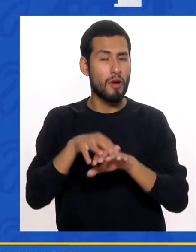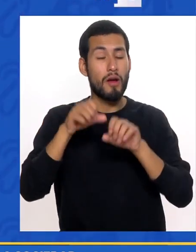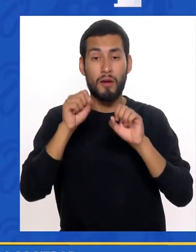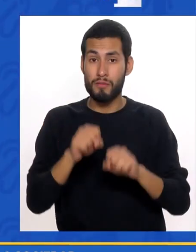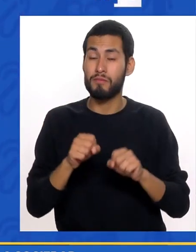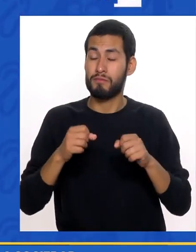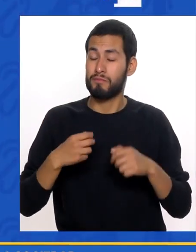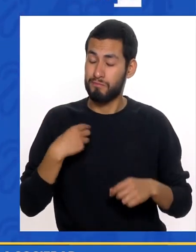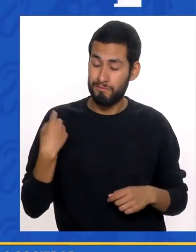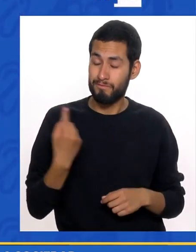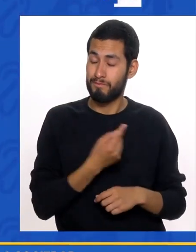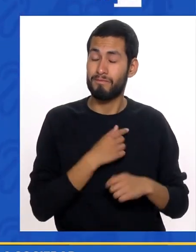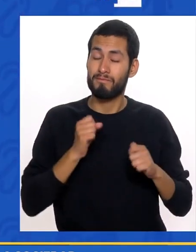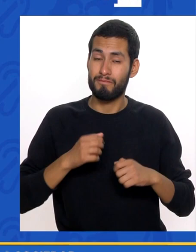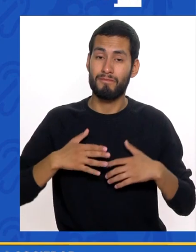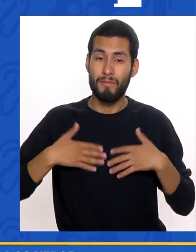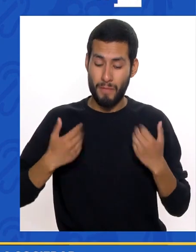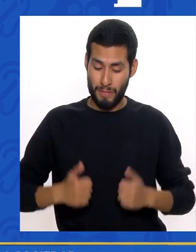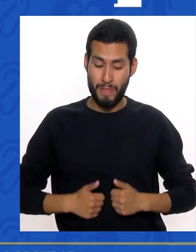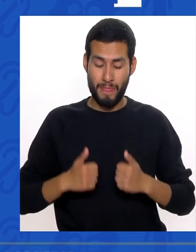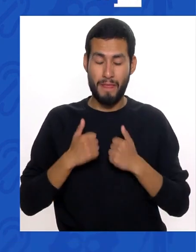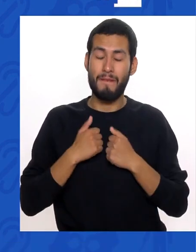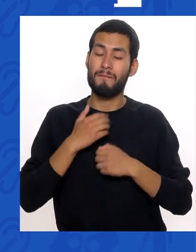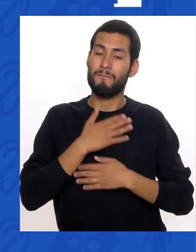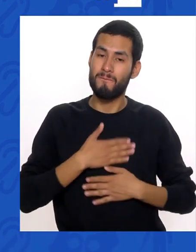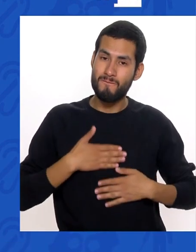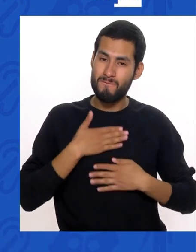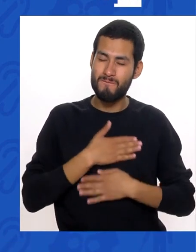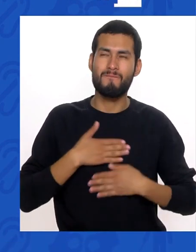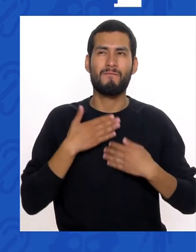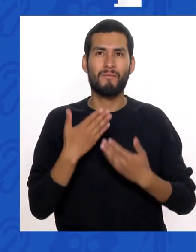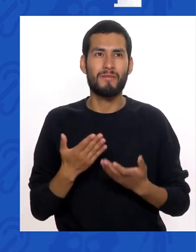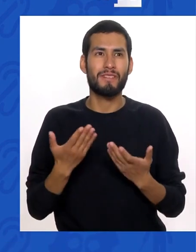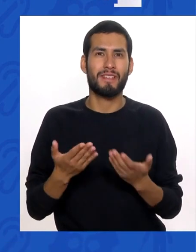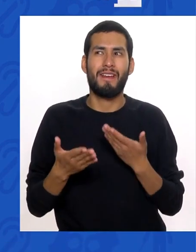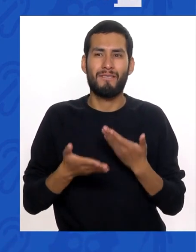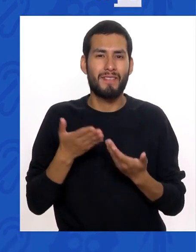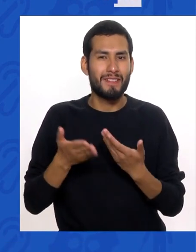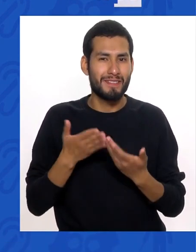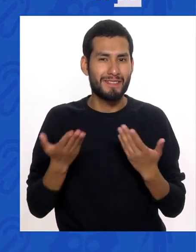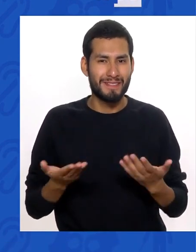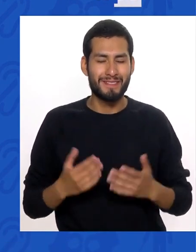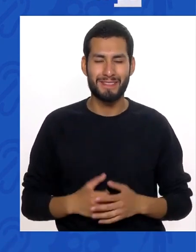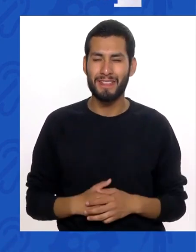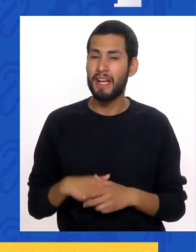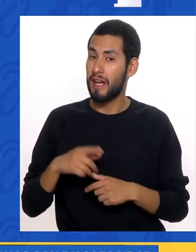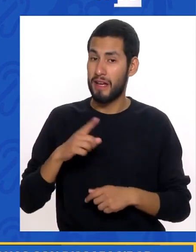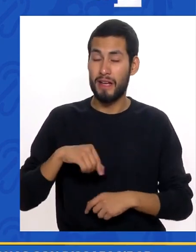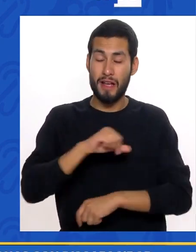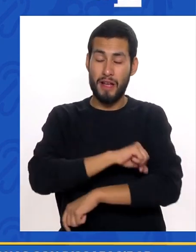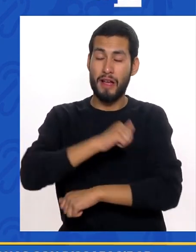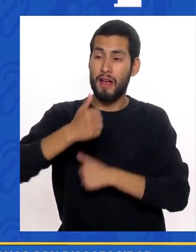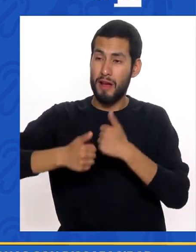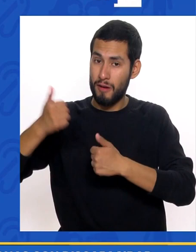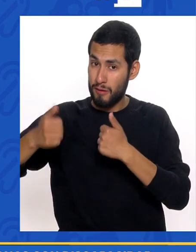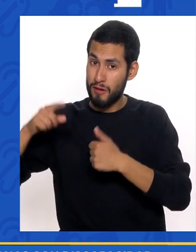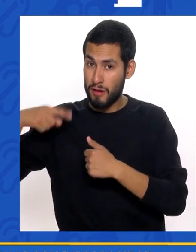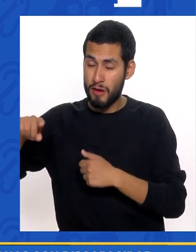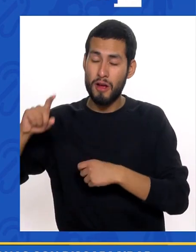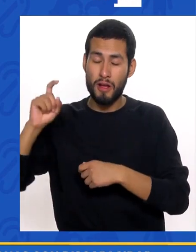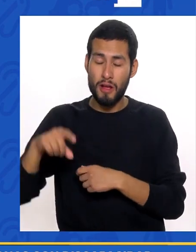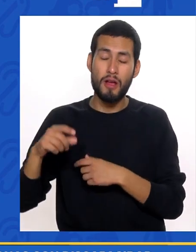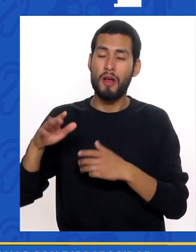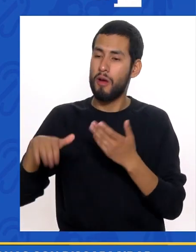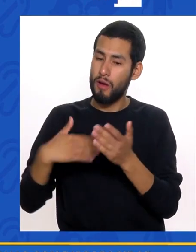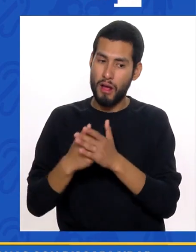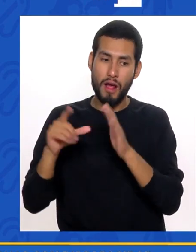incluirnos Para que así Nosotros podamos Tener una vida Más placentera Y con más facilidad Las autoridades